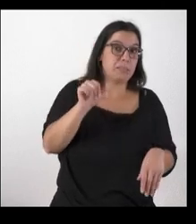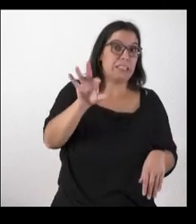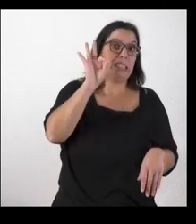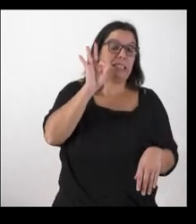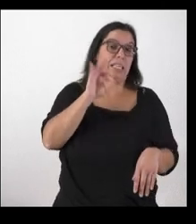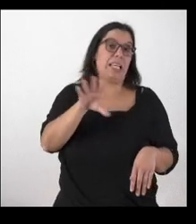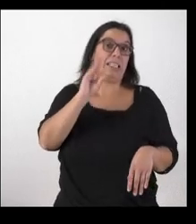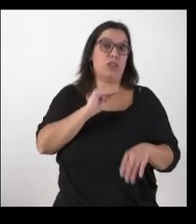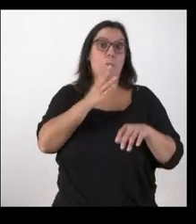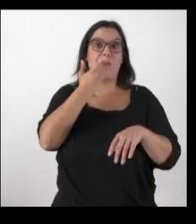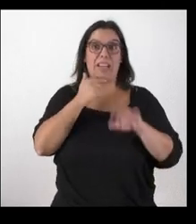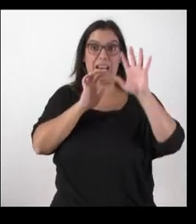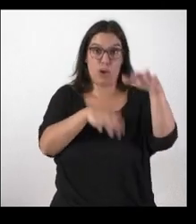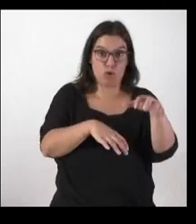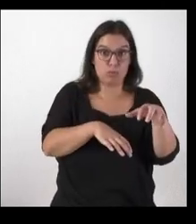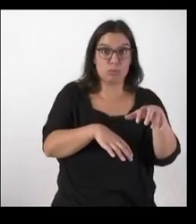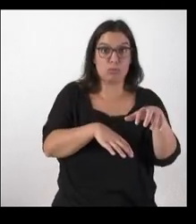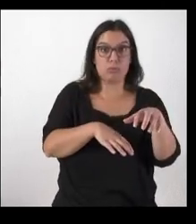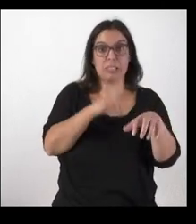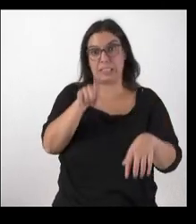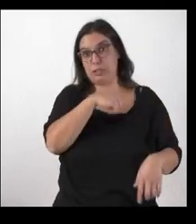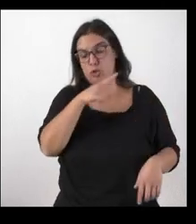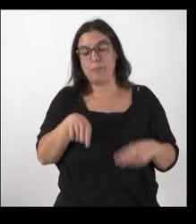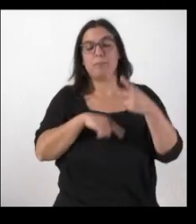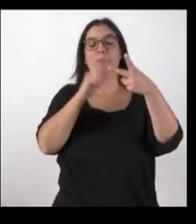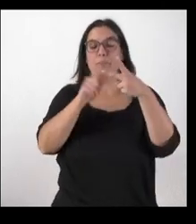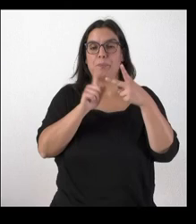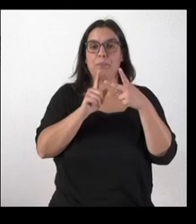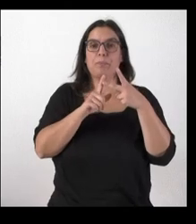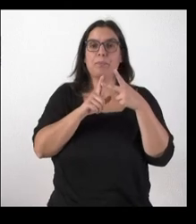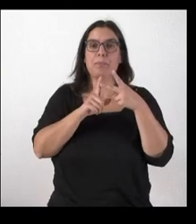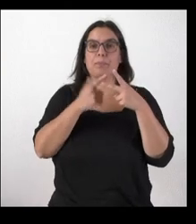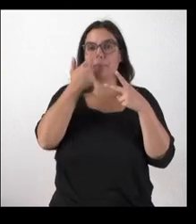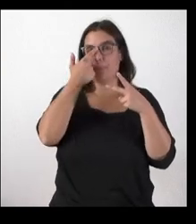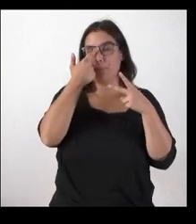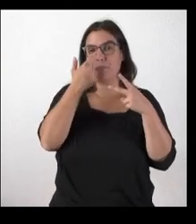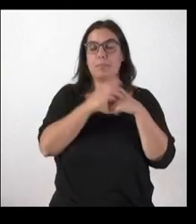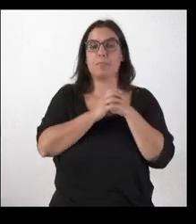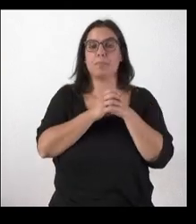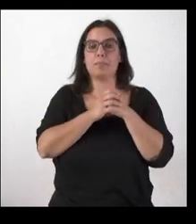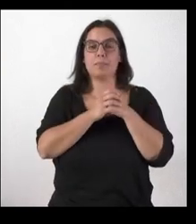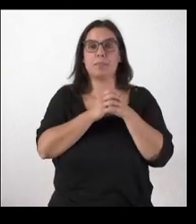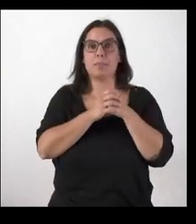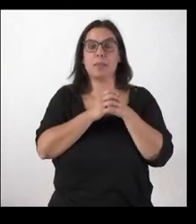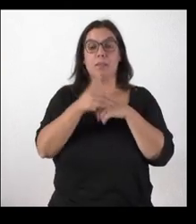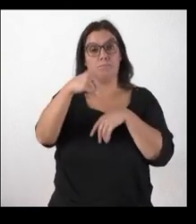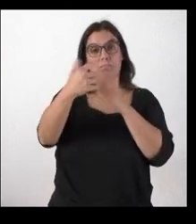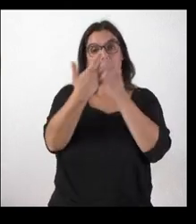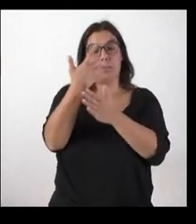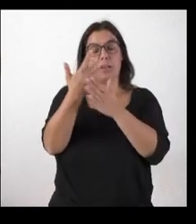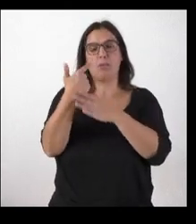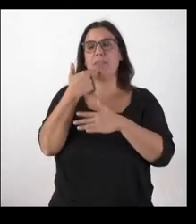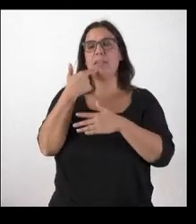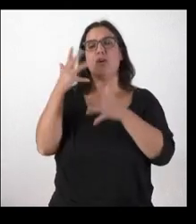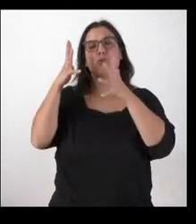caso por León o no la segunda cuestión es que nos han explicado que en Consejo de Gobierno se han